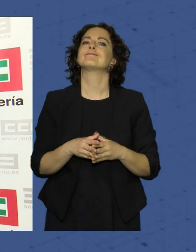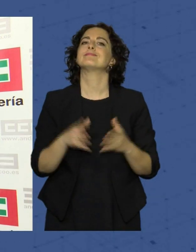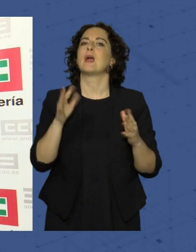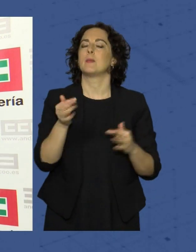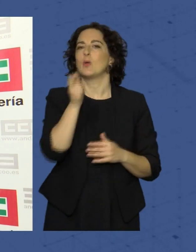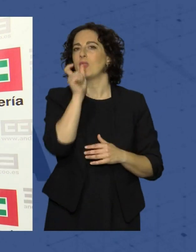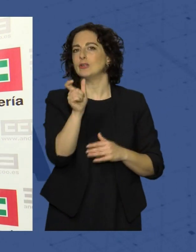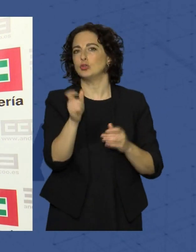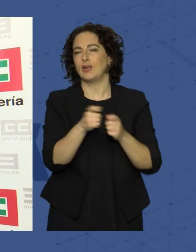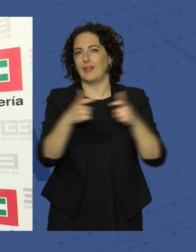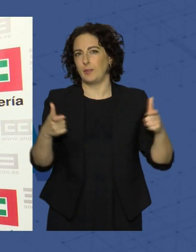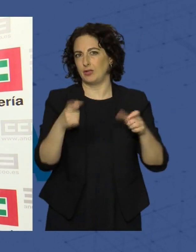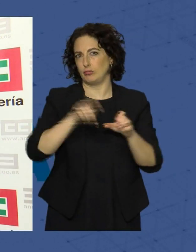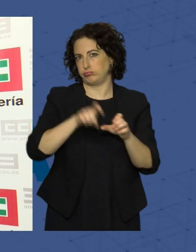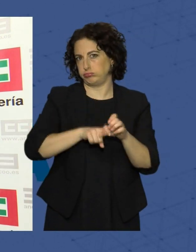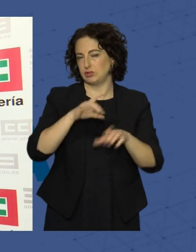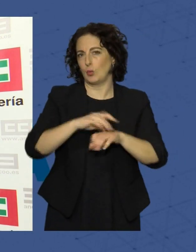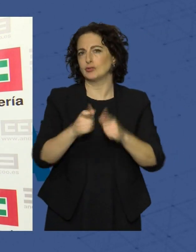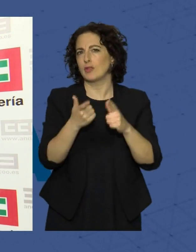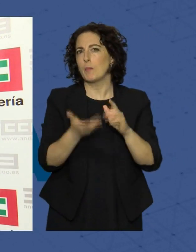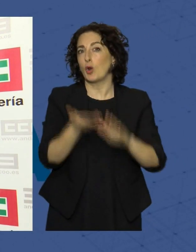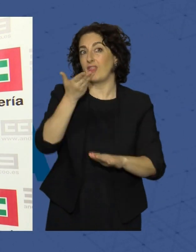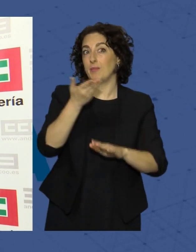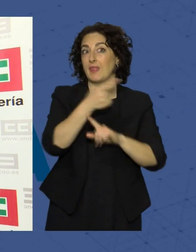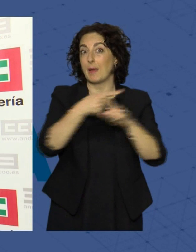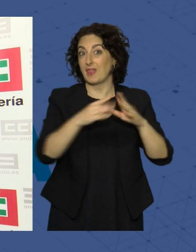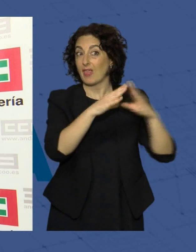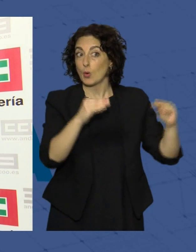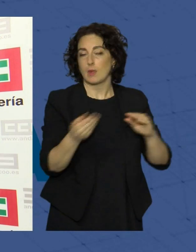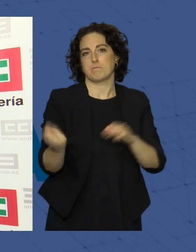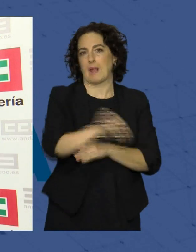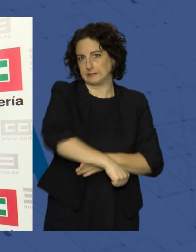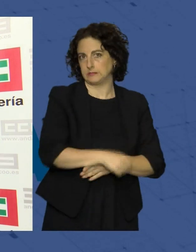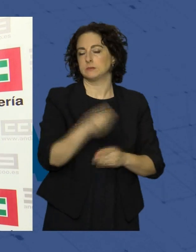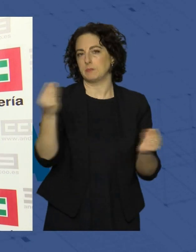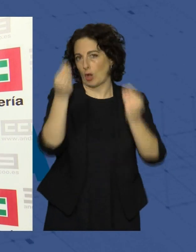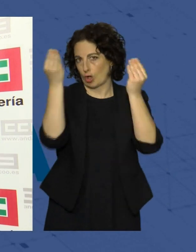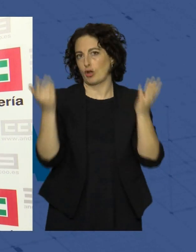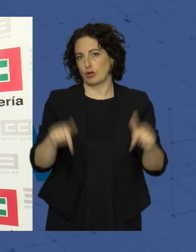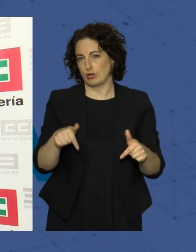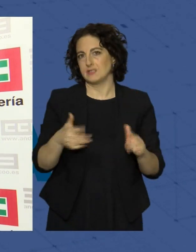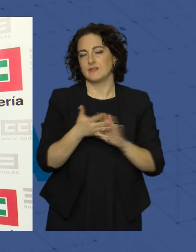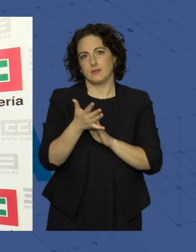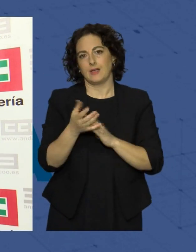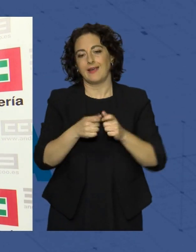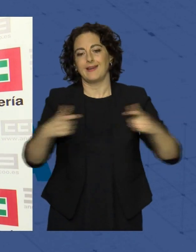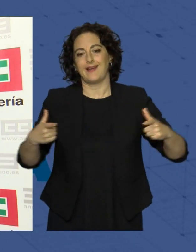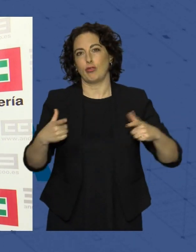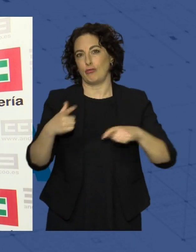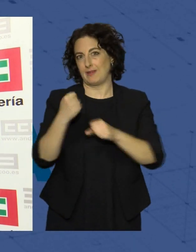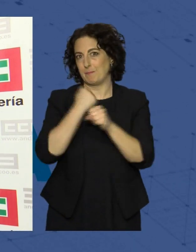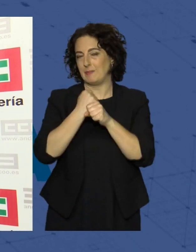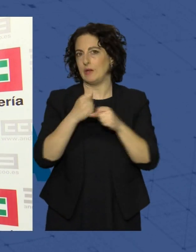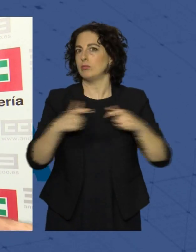dato de crecimiento, afiliación a la Seguridad Social que está por encima de la media de Andalucía, lo que quiere decir que la pujanza en la creación de empleo de nuestra provincia